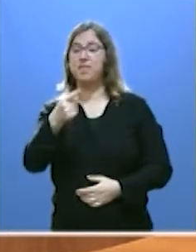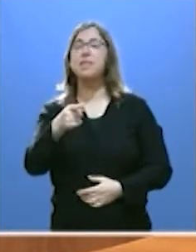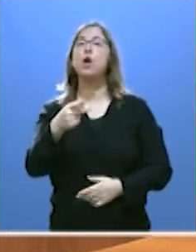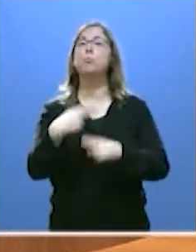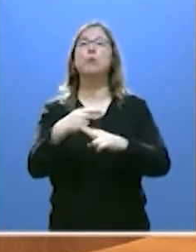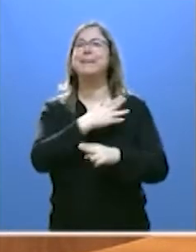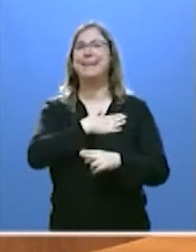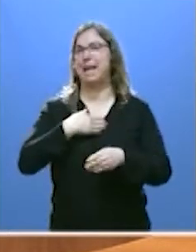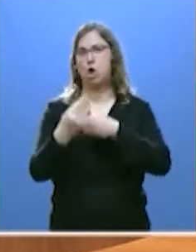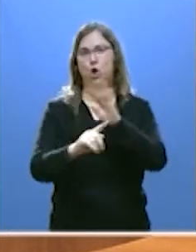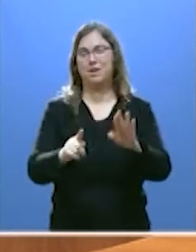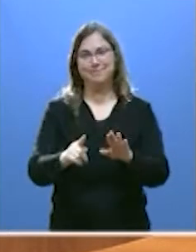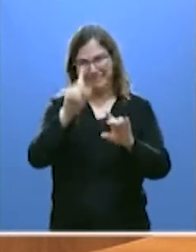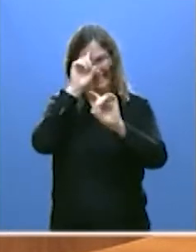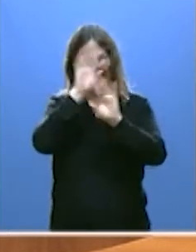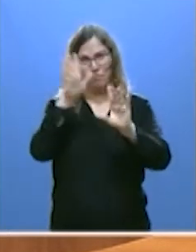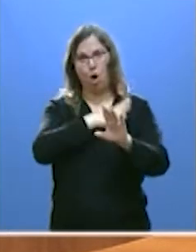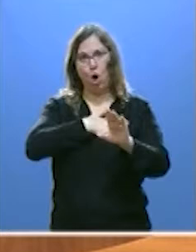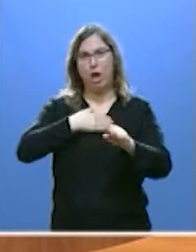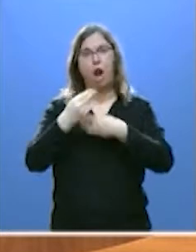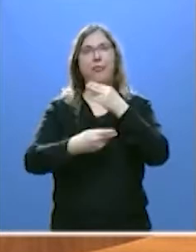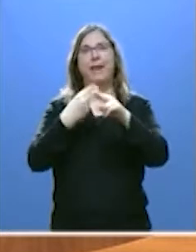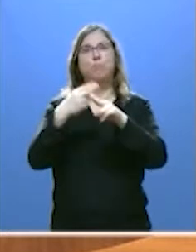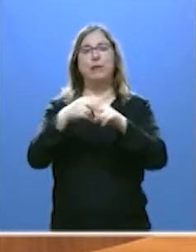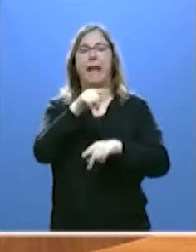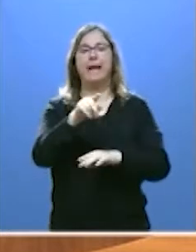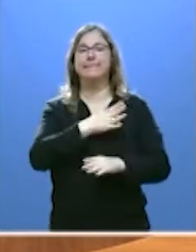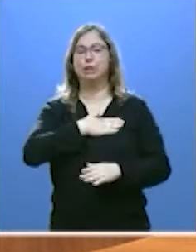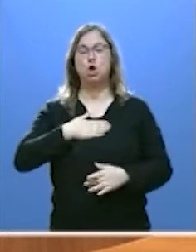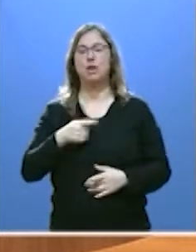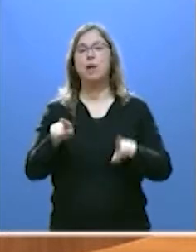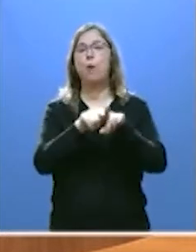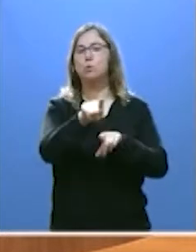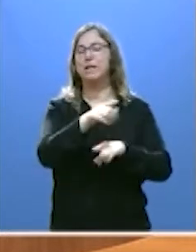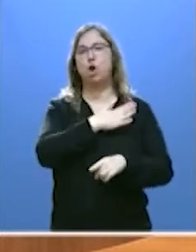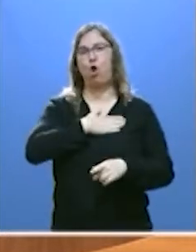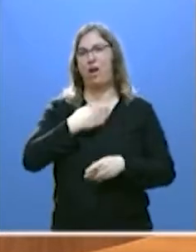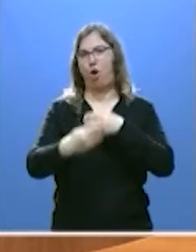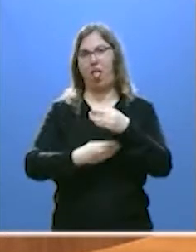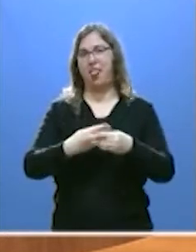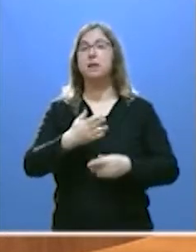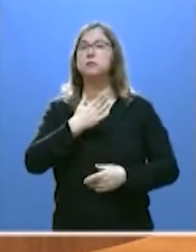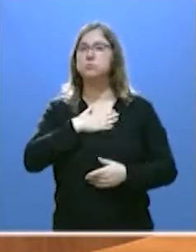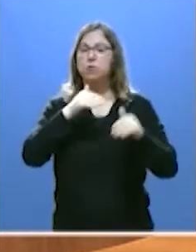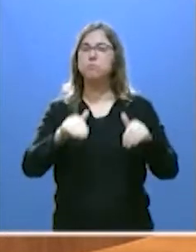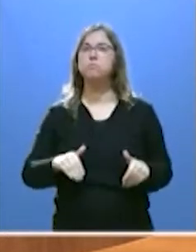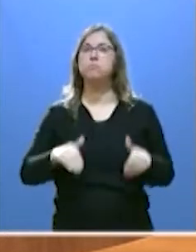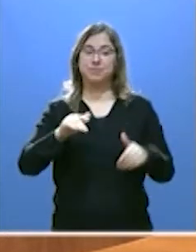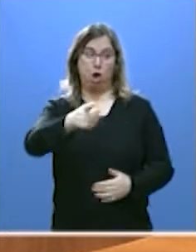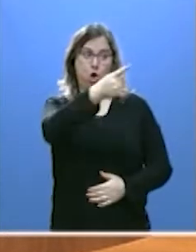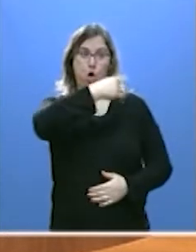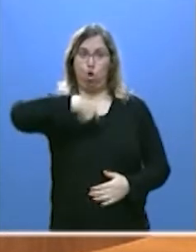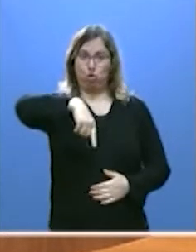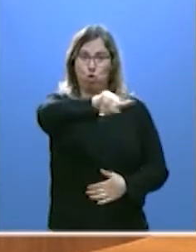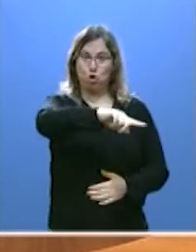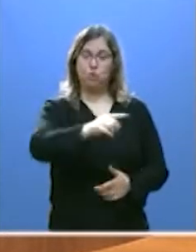así. Claro que no. Yo no quiero hacer política así, como usted. Yo me presenté, nosotros nos